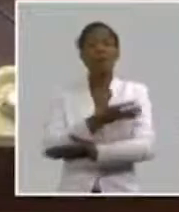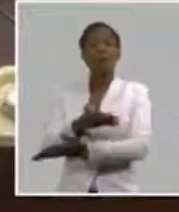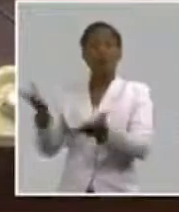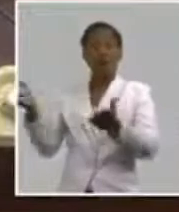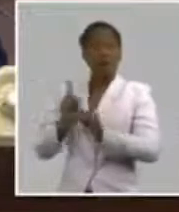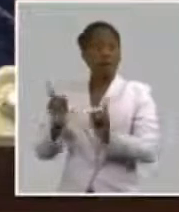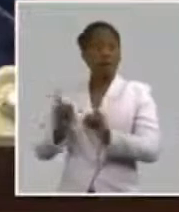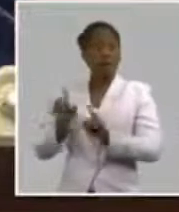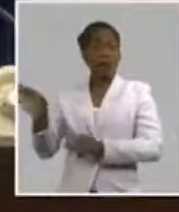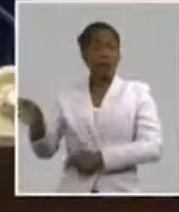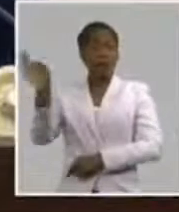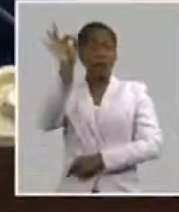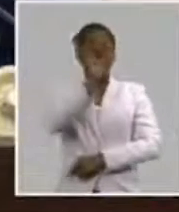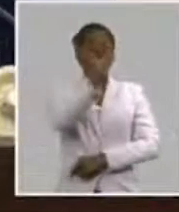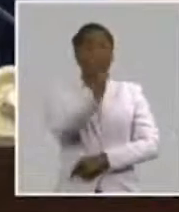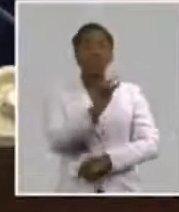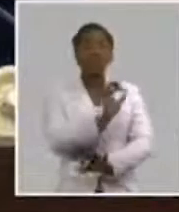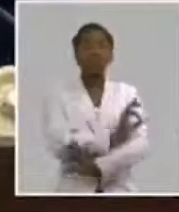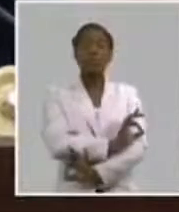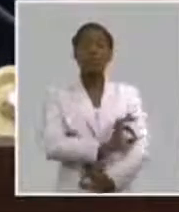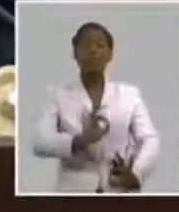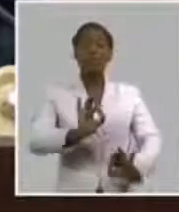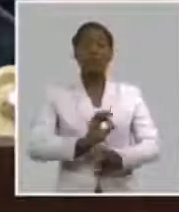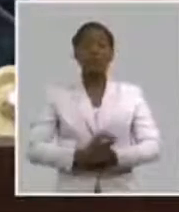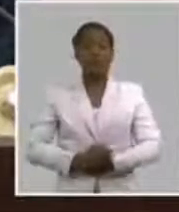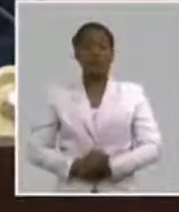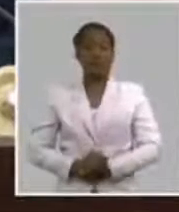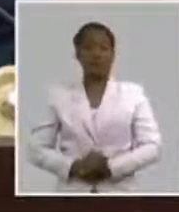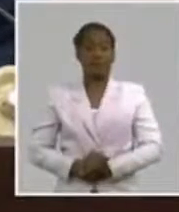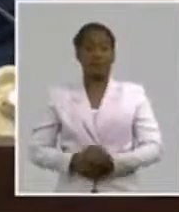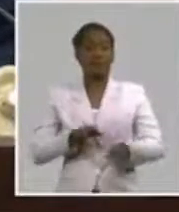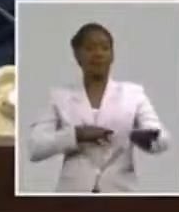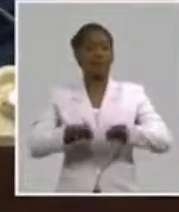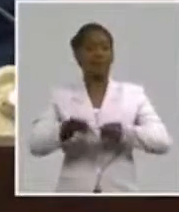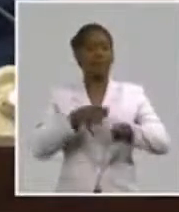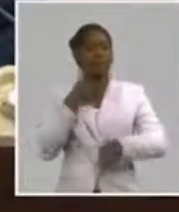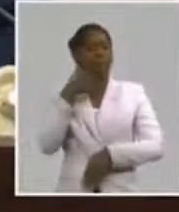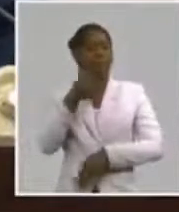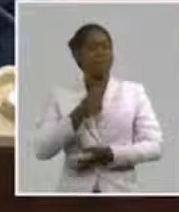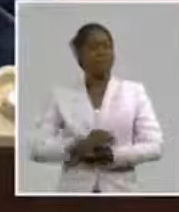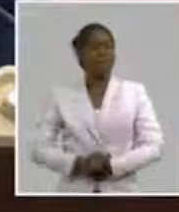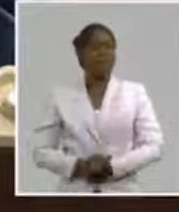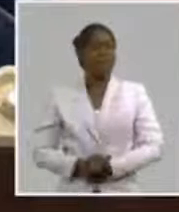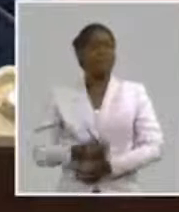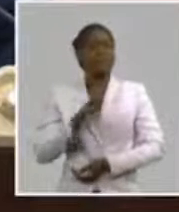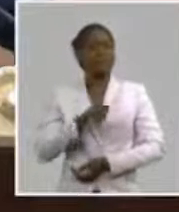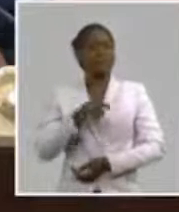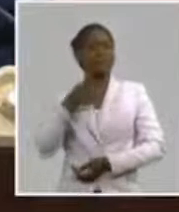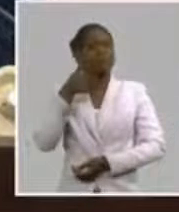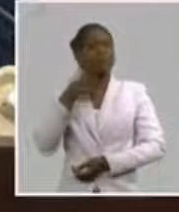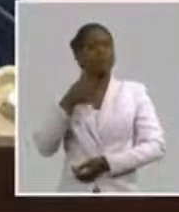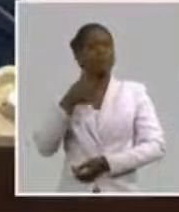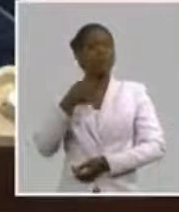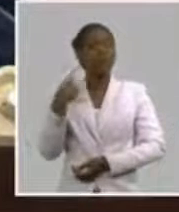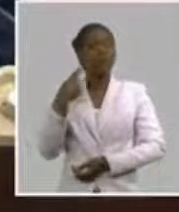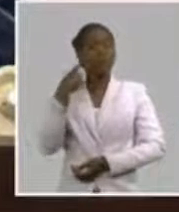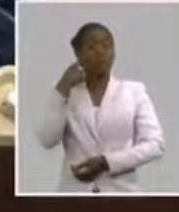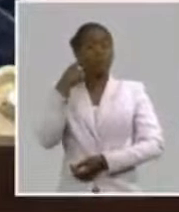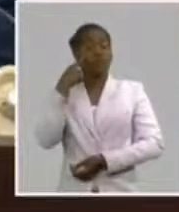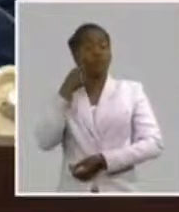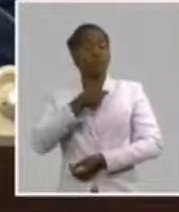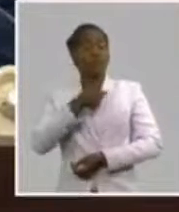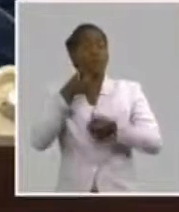desarrollado en la conceptualización del modelo económico y social. Y a veces esas cosas están claras, pero no las terminamos de integrar.